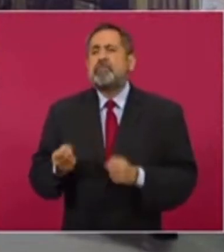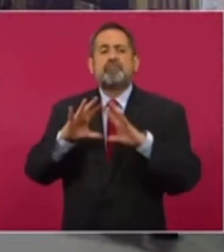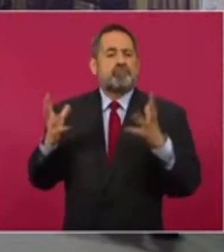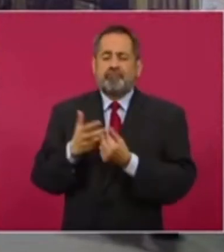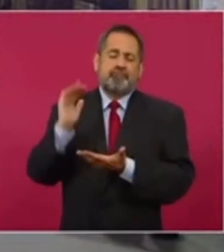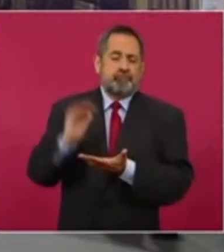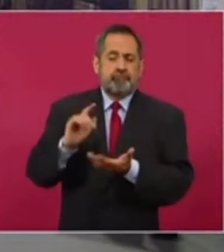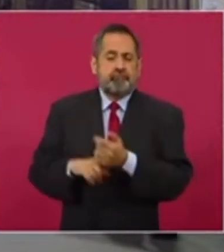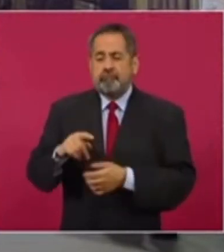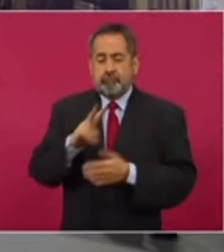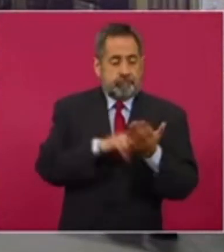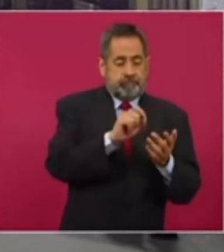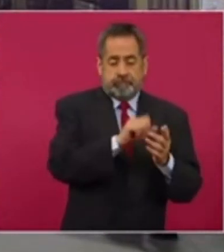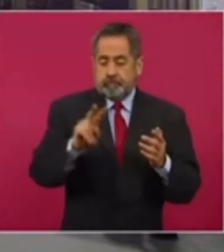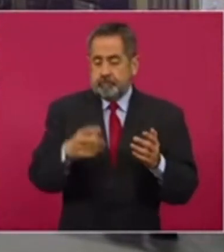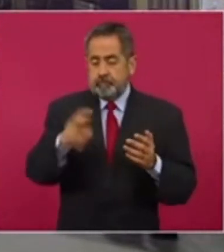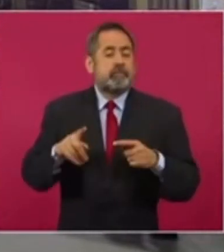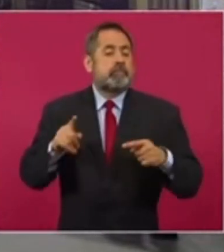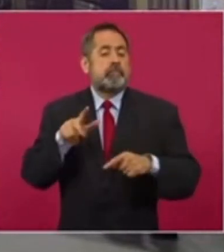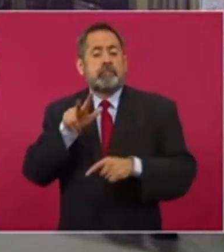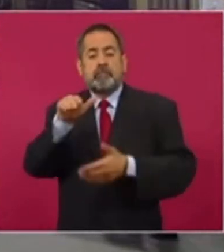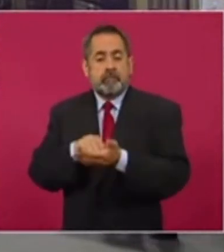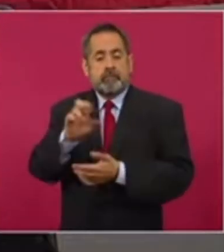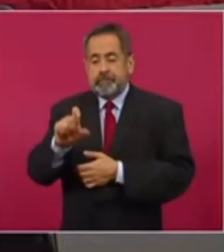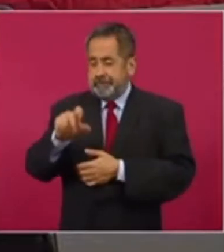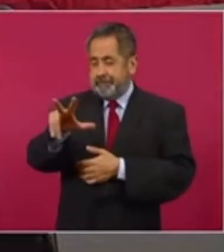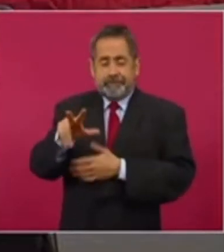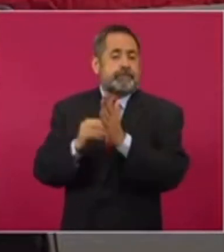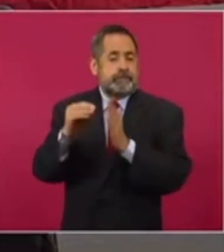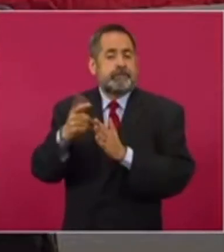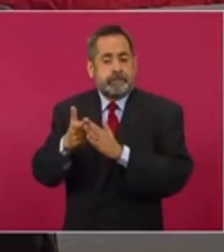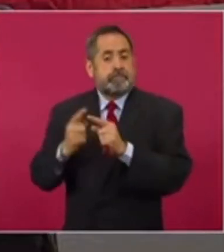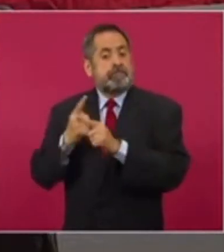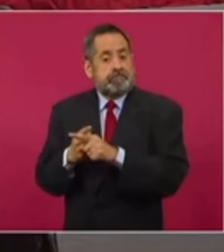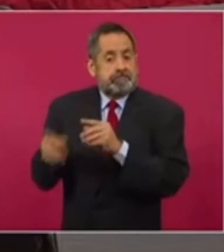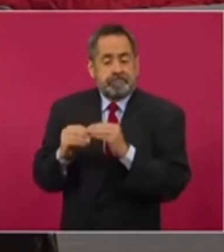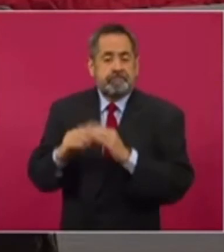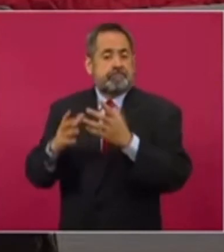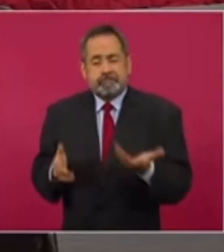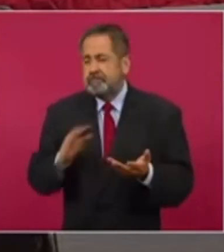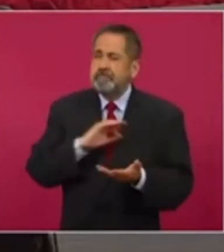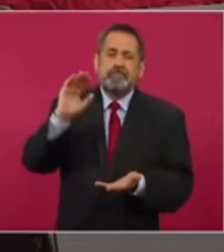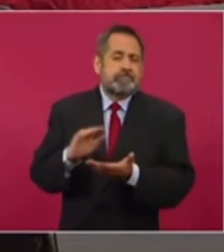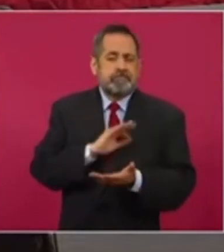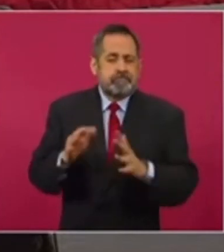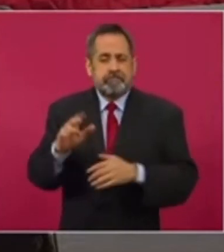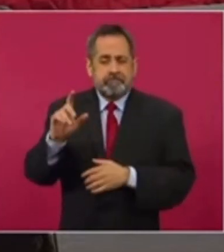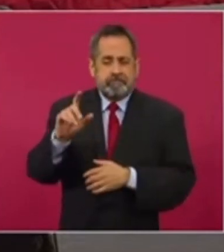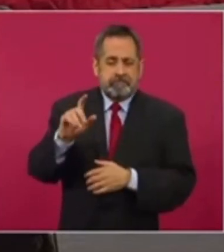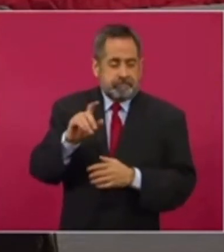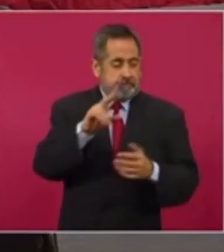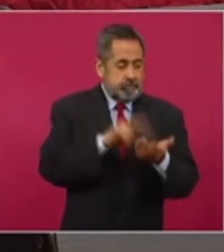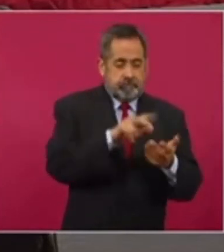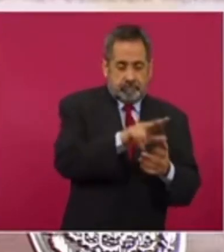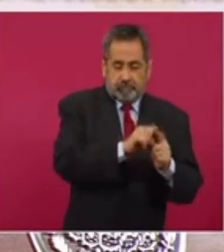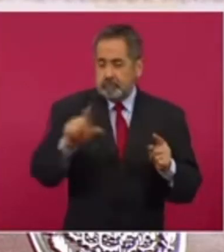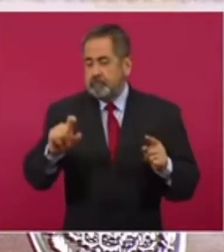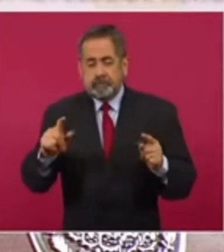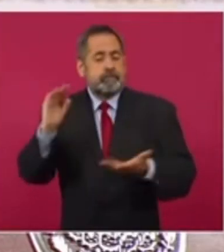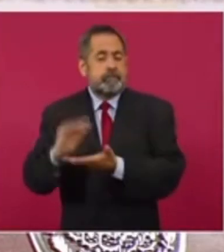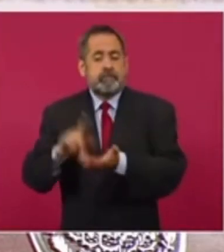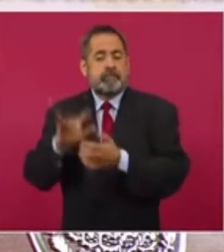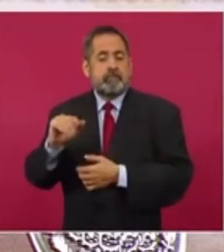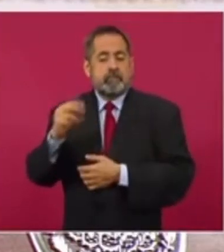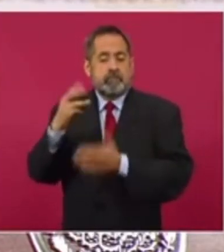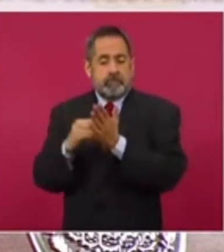se tuvo una reducción adicional entre 2020 y 2019 de 18.528 millones de pesos adicionales. Esto implicó una reducción entre 2020 y 2018 de más de